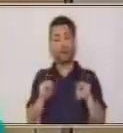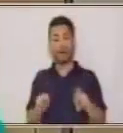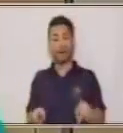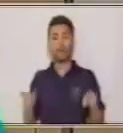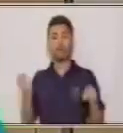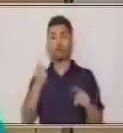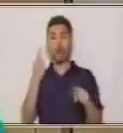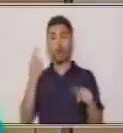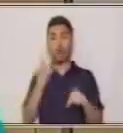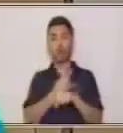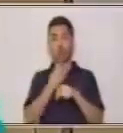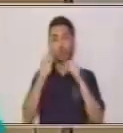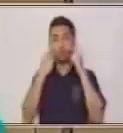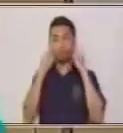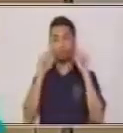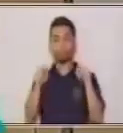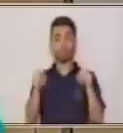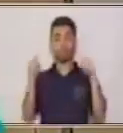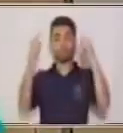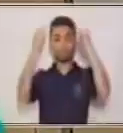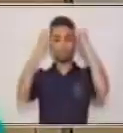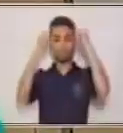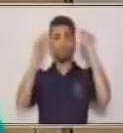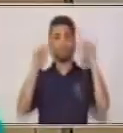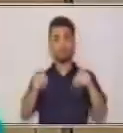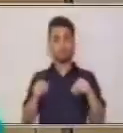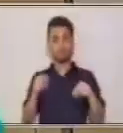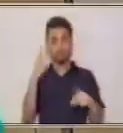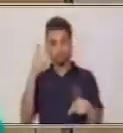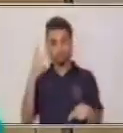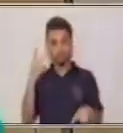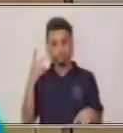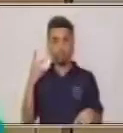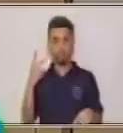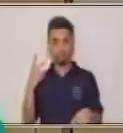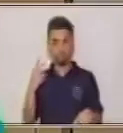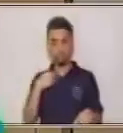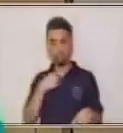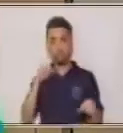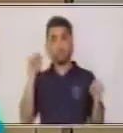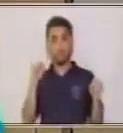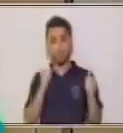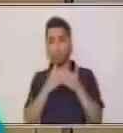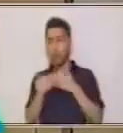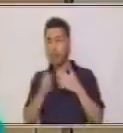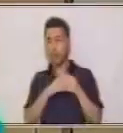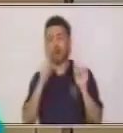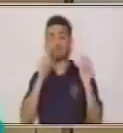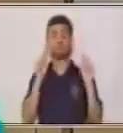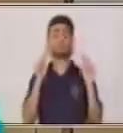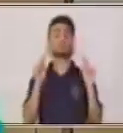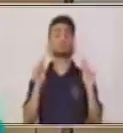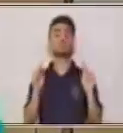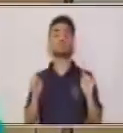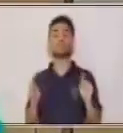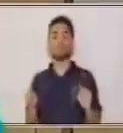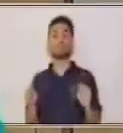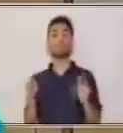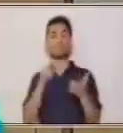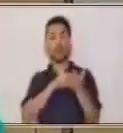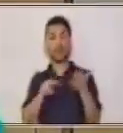la vista y la mente. Entonces, yo puedo tomar cualquier texto, leerlo,